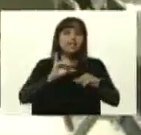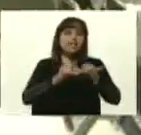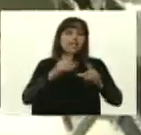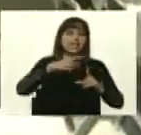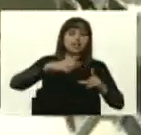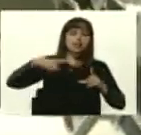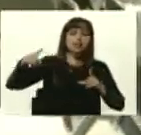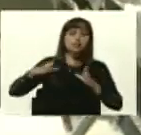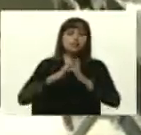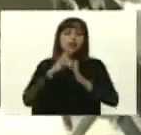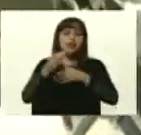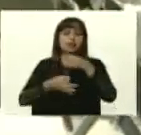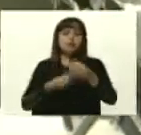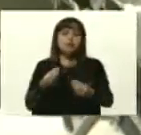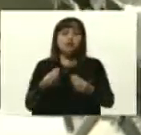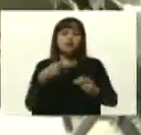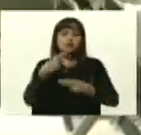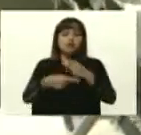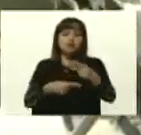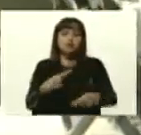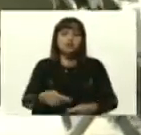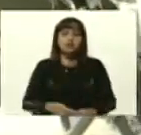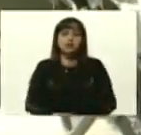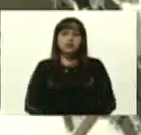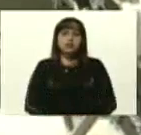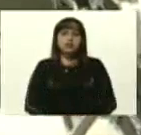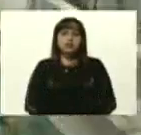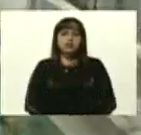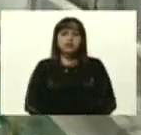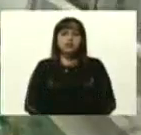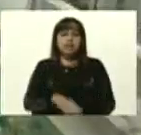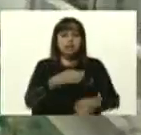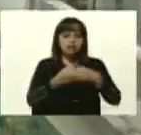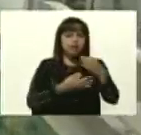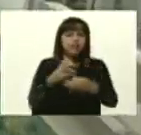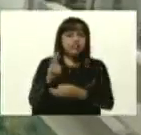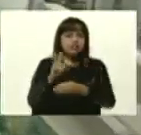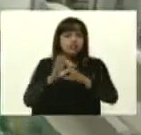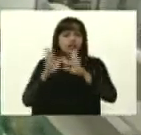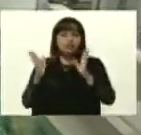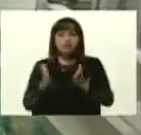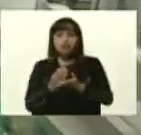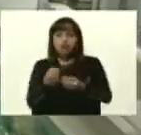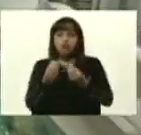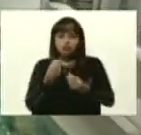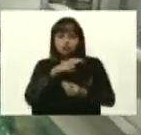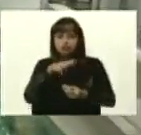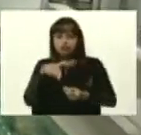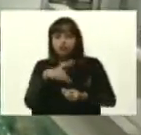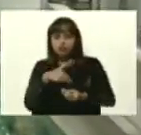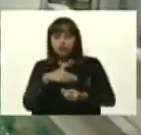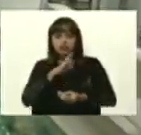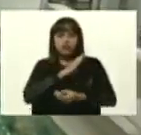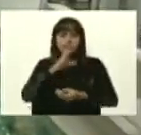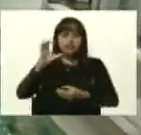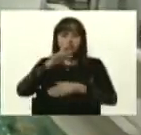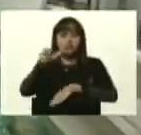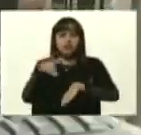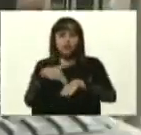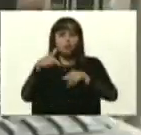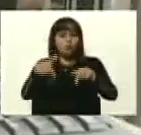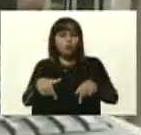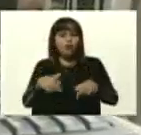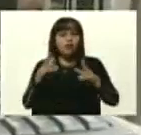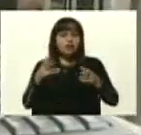nos explique todo el procedimiento, explícale a Venezuela y al mundo cómo nosotros con la soberanía nacional hoy